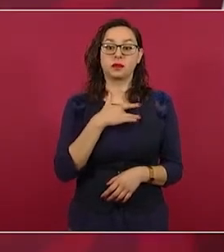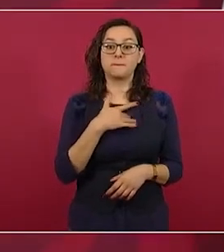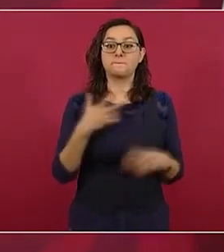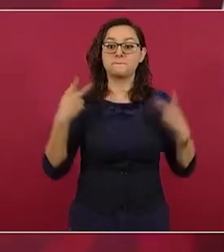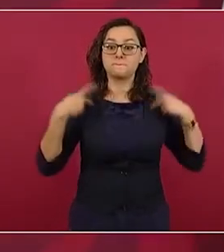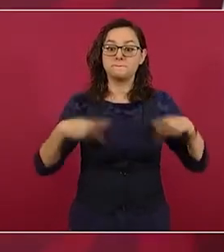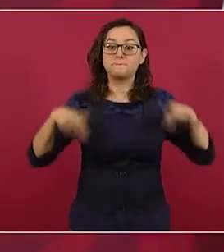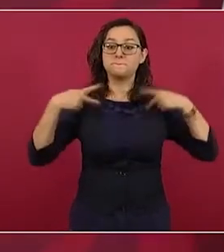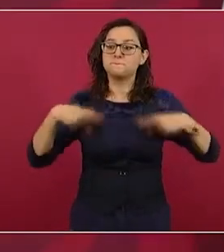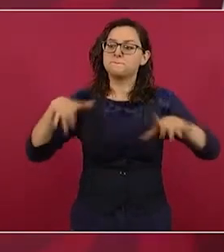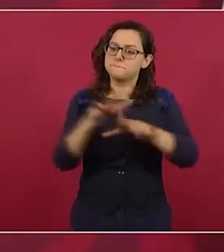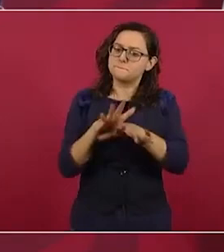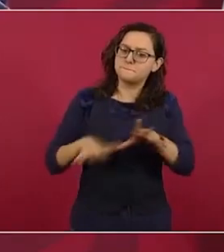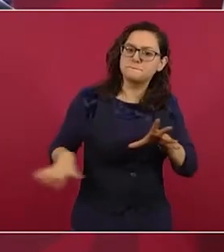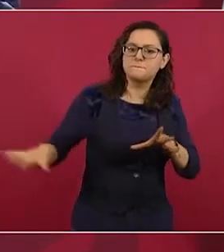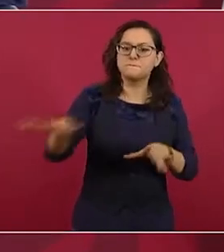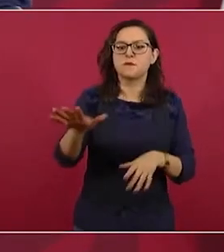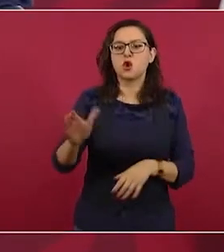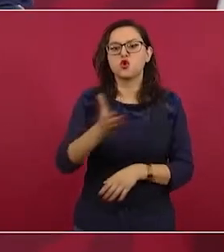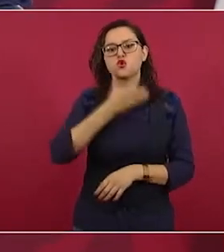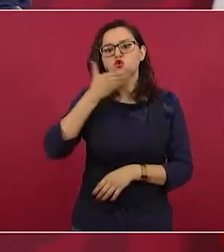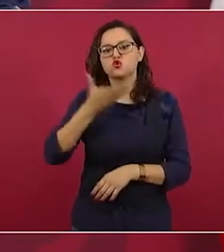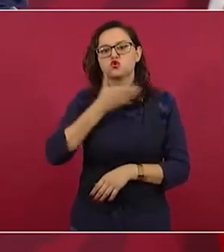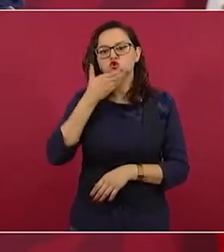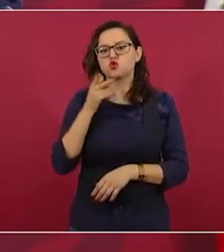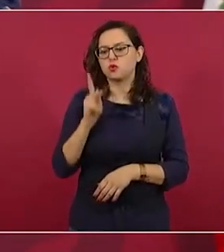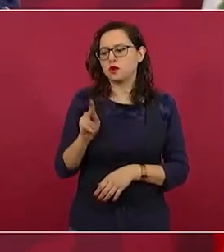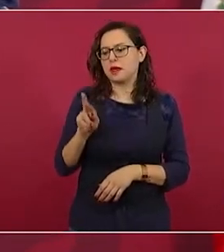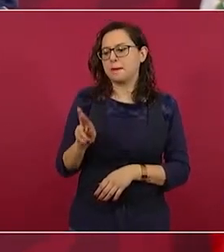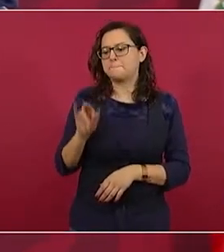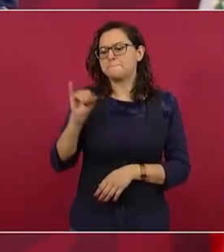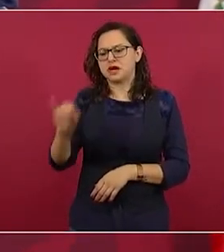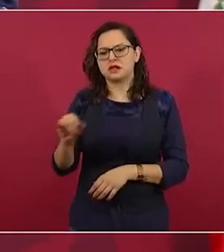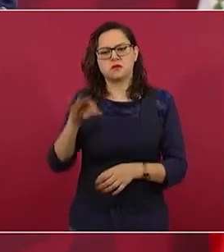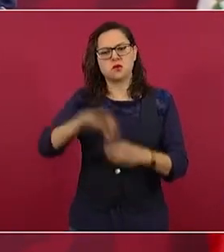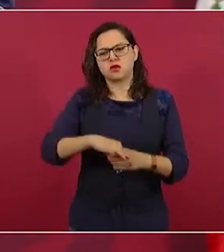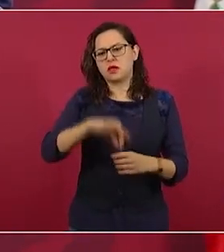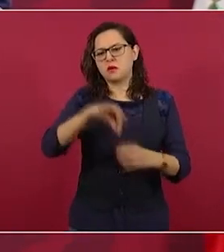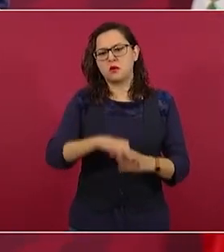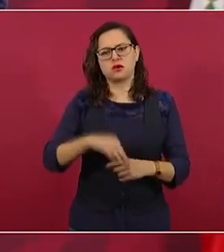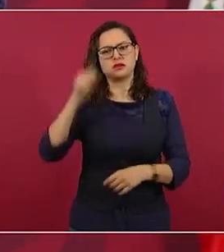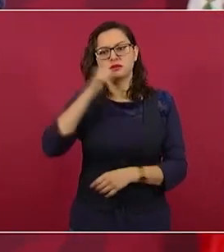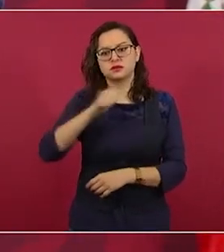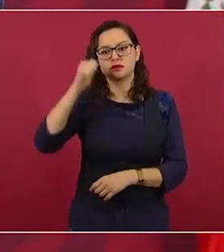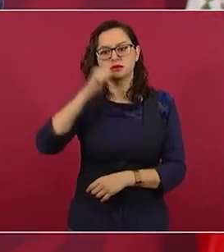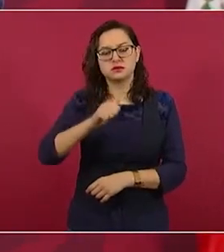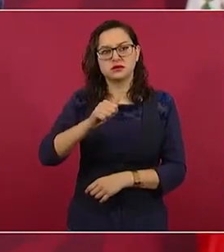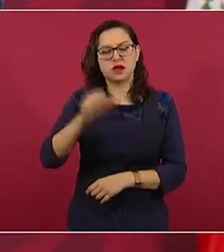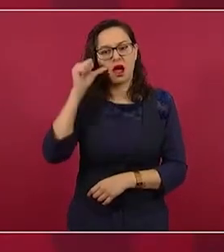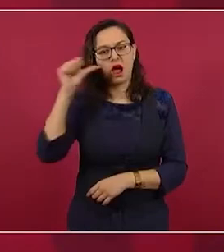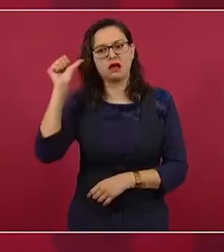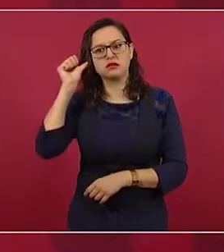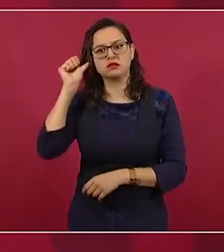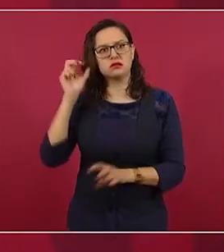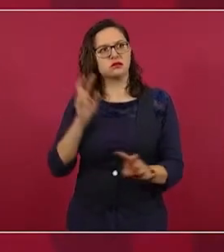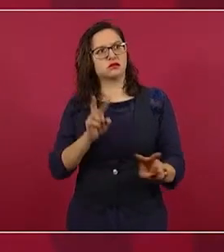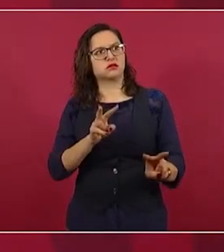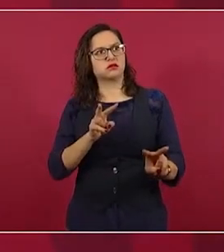de abajo, ciudadanos, estuvieron en contra de lo que hicieron los diputados,